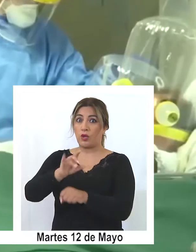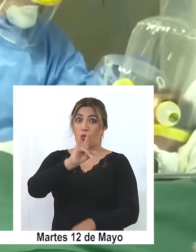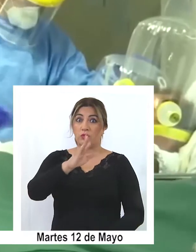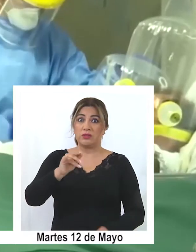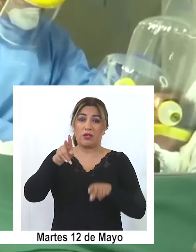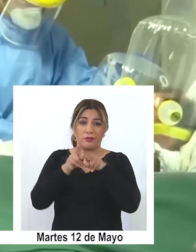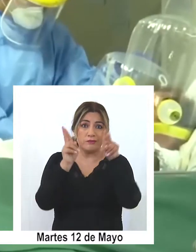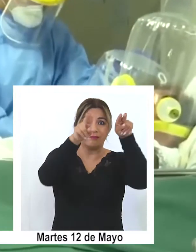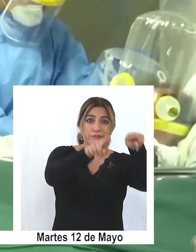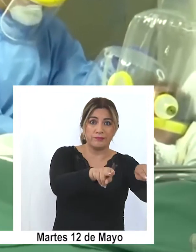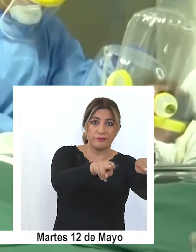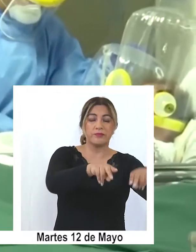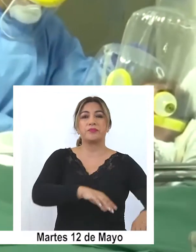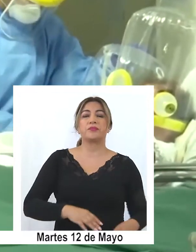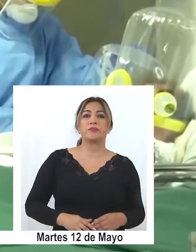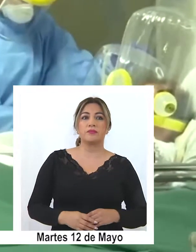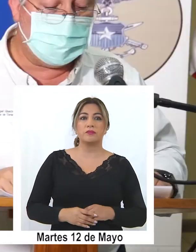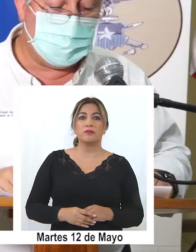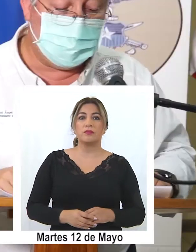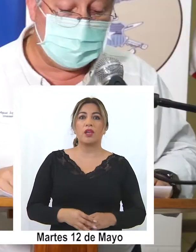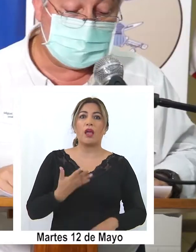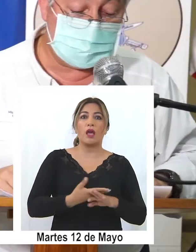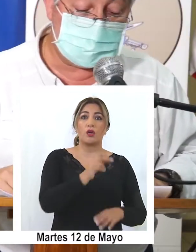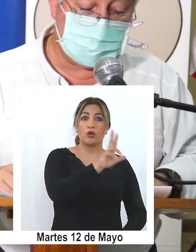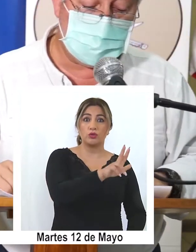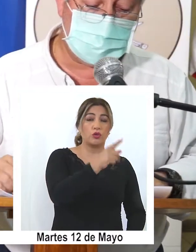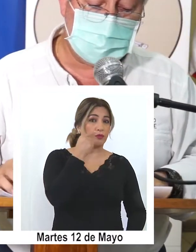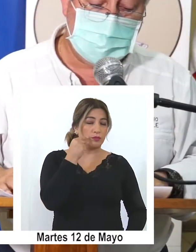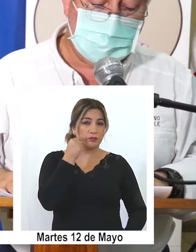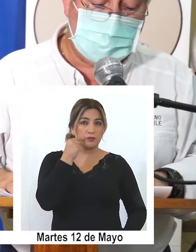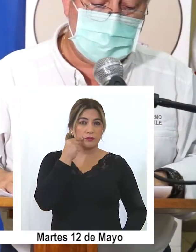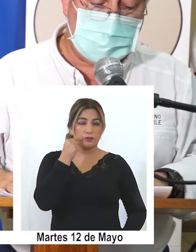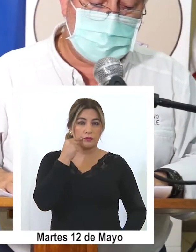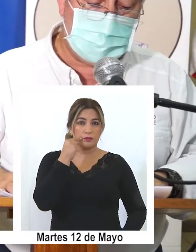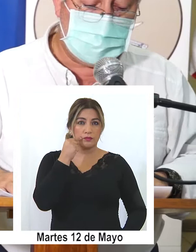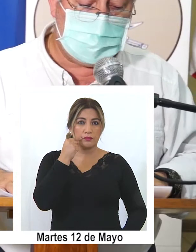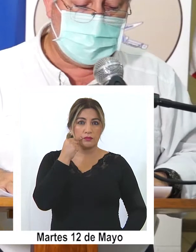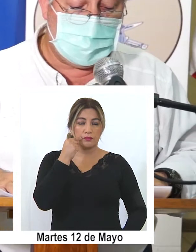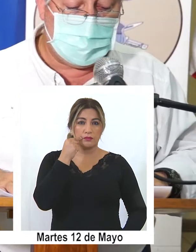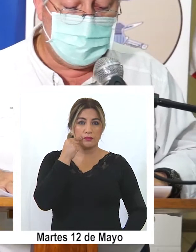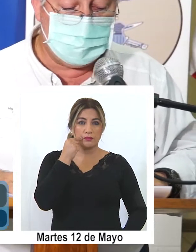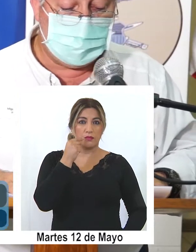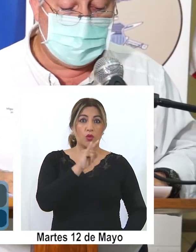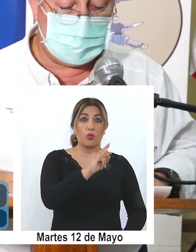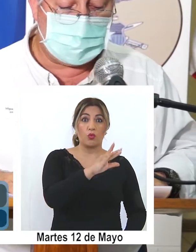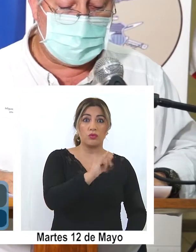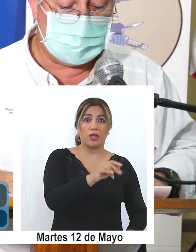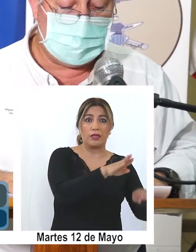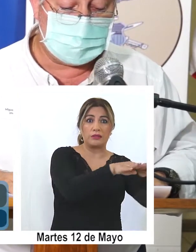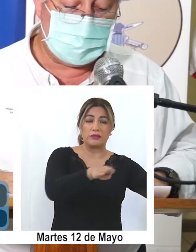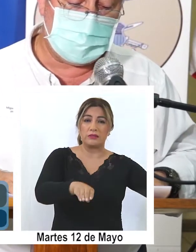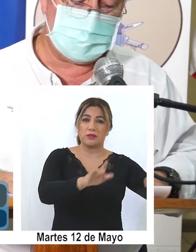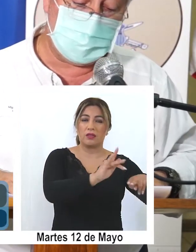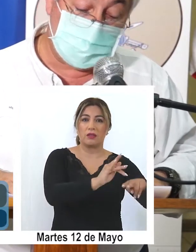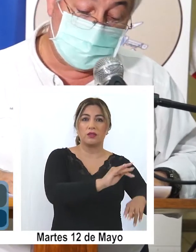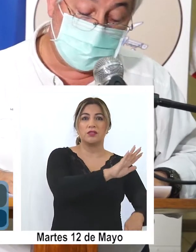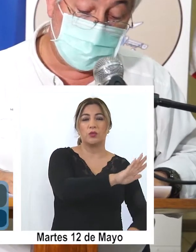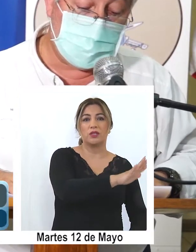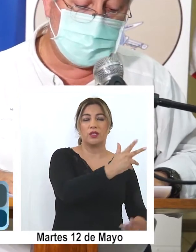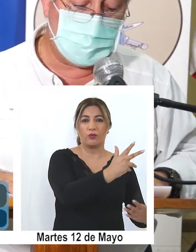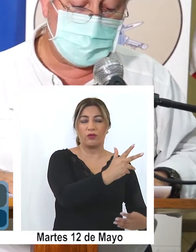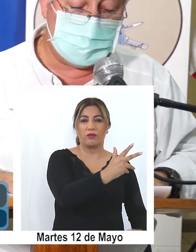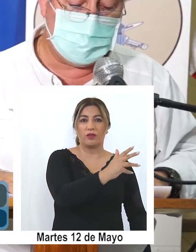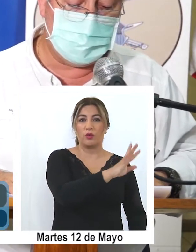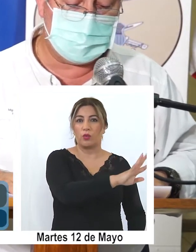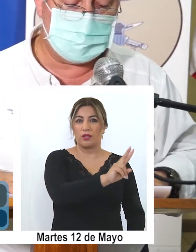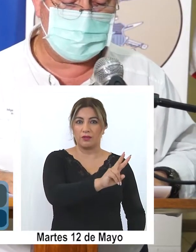intensivos. Tenemos ocho hombres en UCI que de las edades de 59